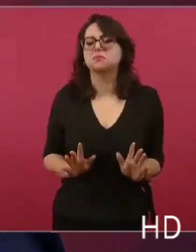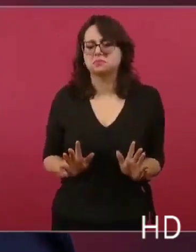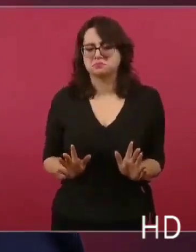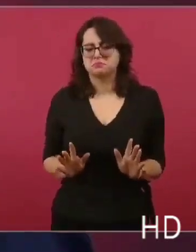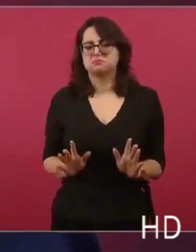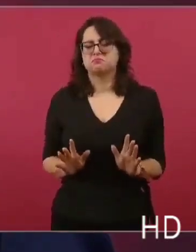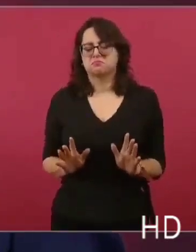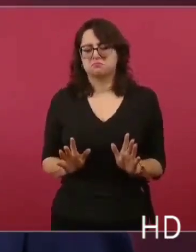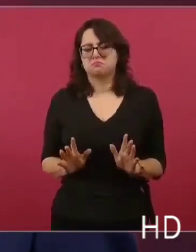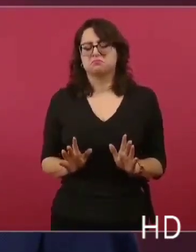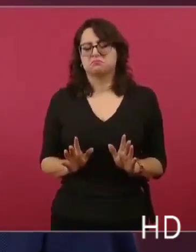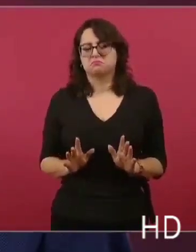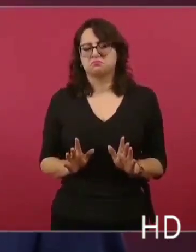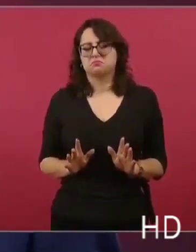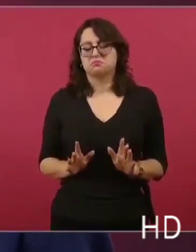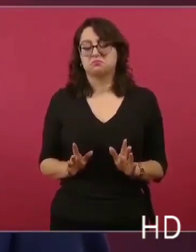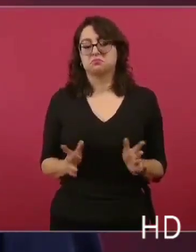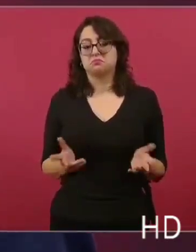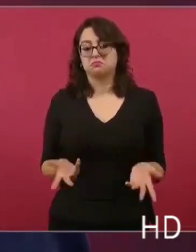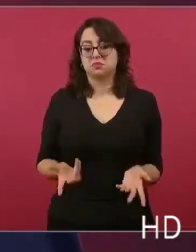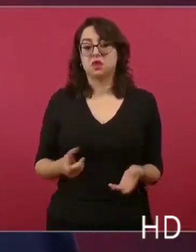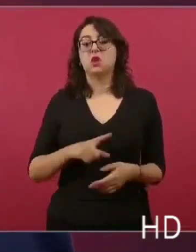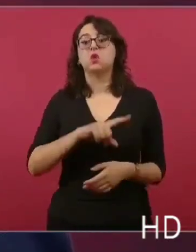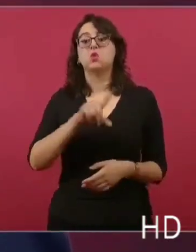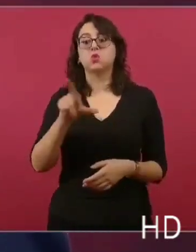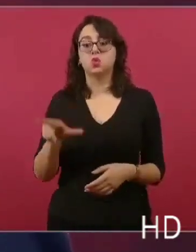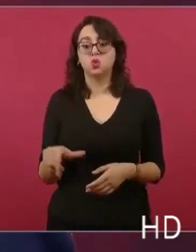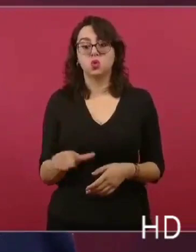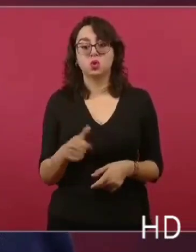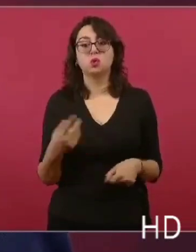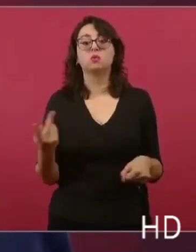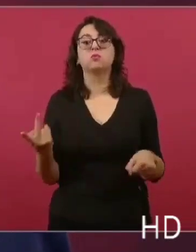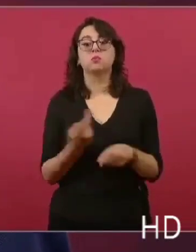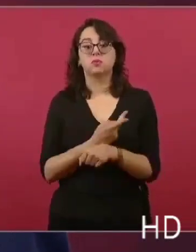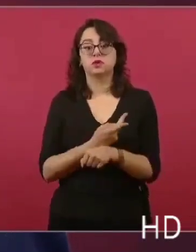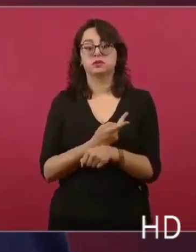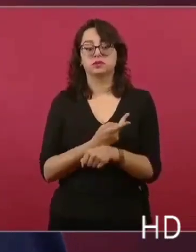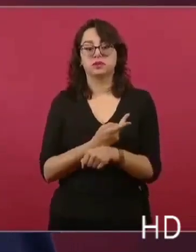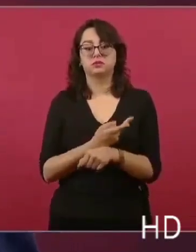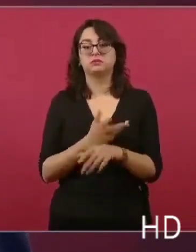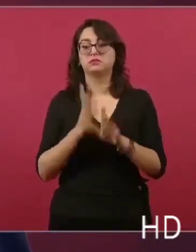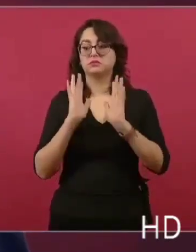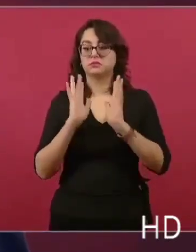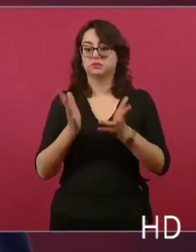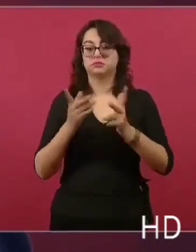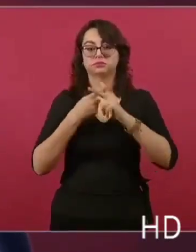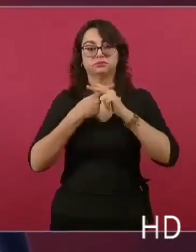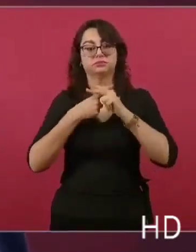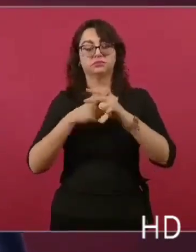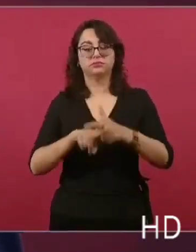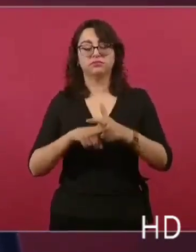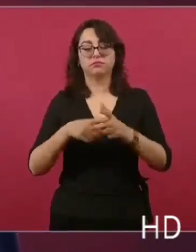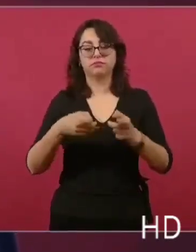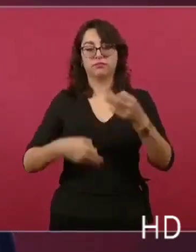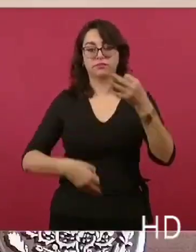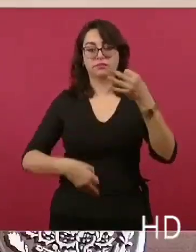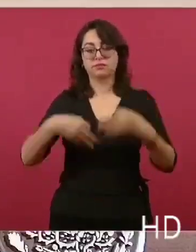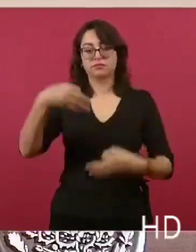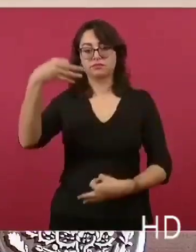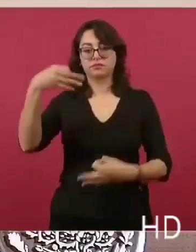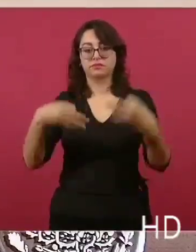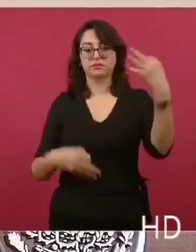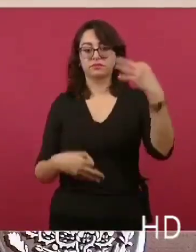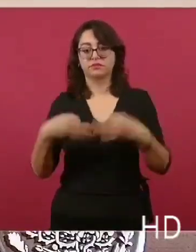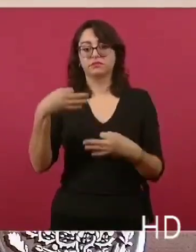gobierno de México. Una vez que esto ocurra, se integra el jurado, se abre propiamente el